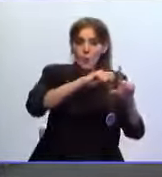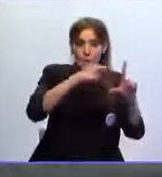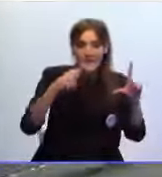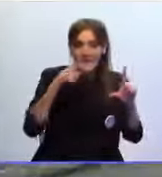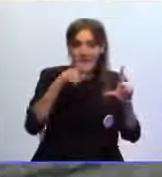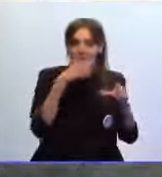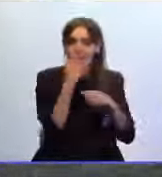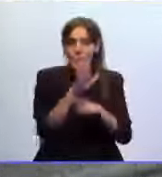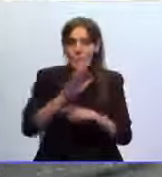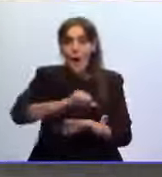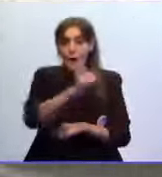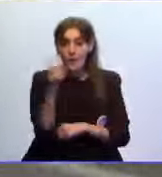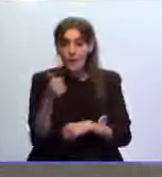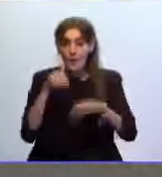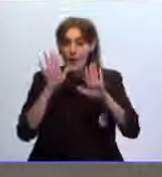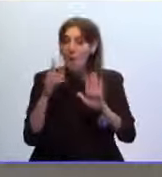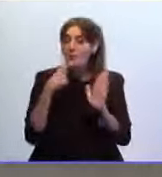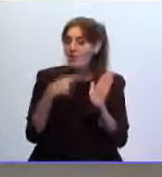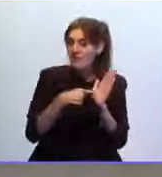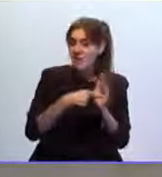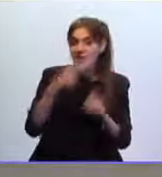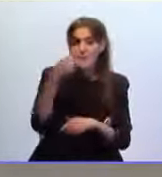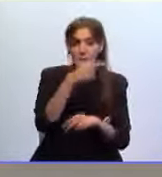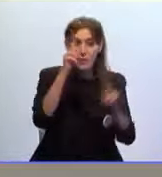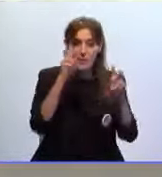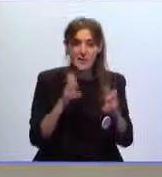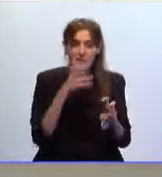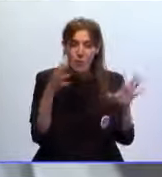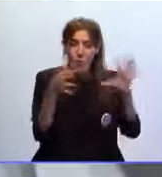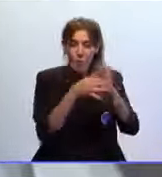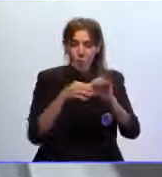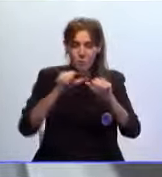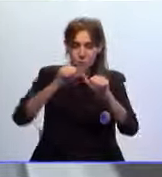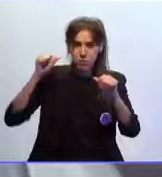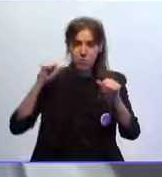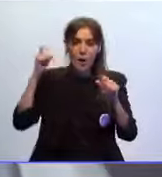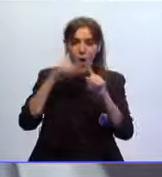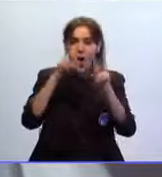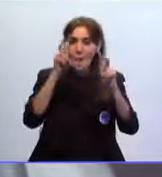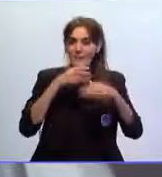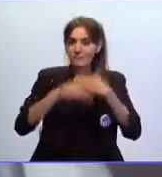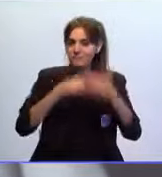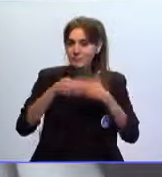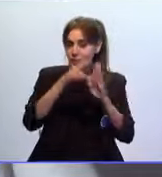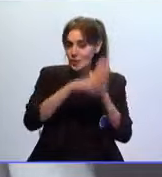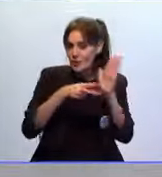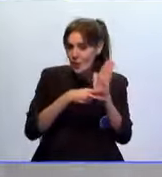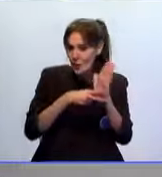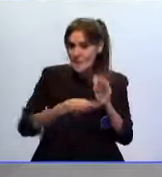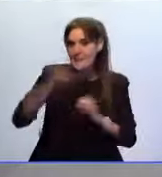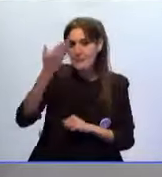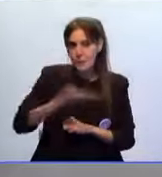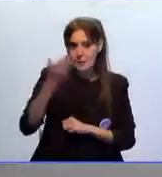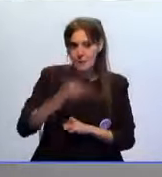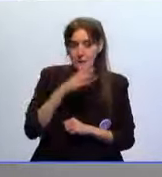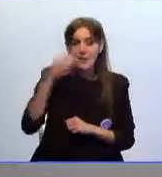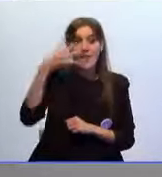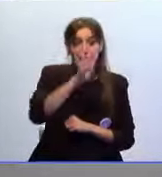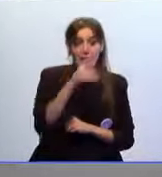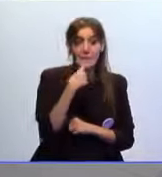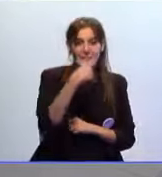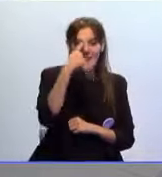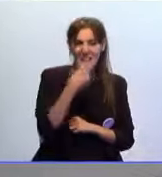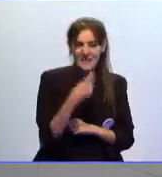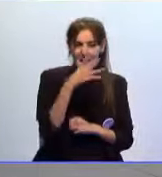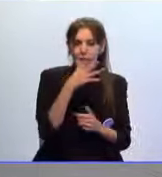mostrado su voto favorable, aunque ha señalado negativamente la dilación en el tiempo para sacar adelante normas imprescindibles. Fátima Hamed ha